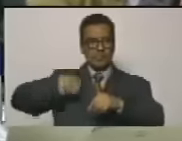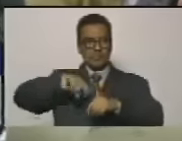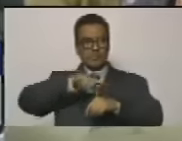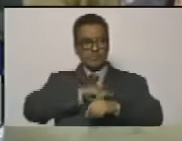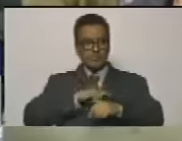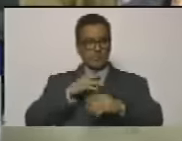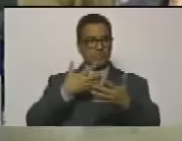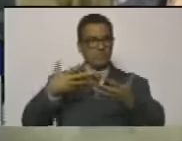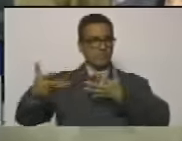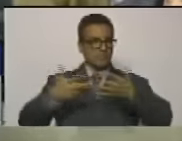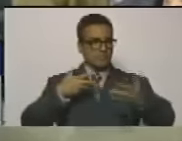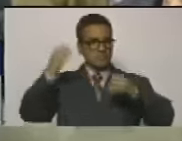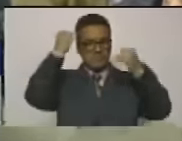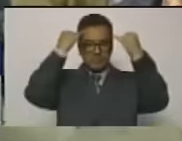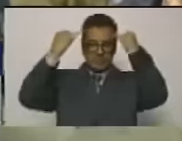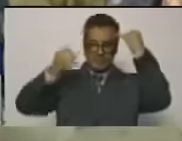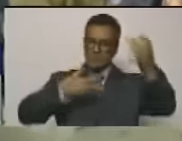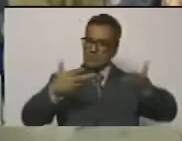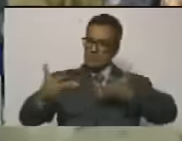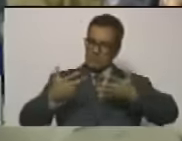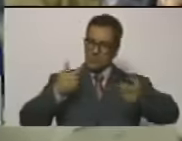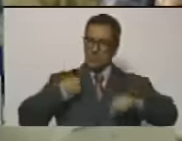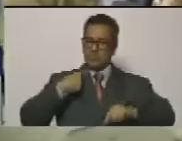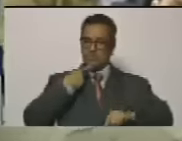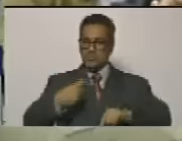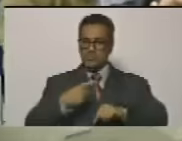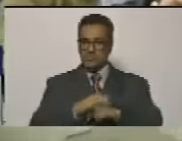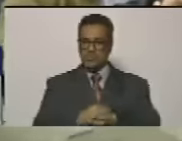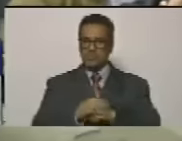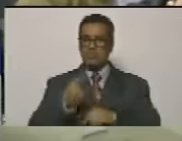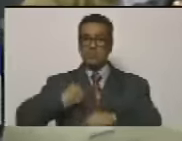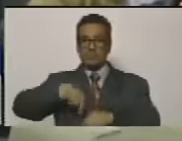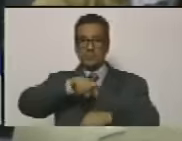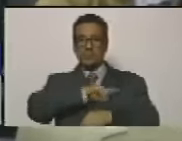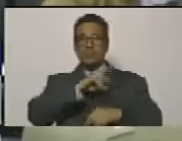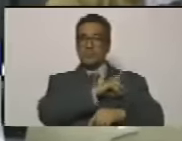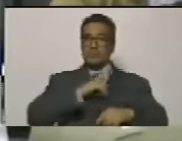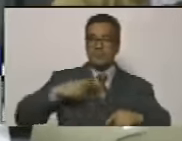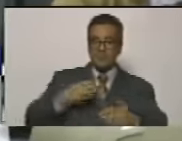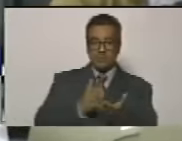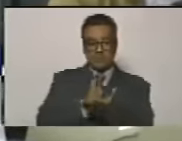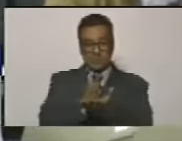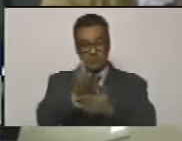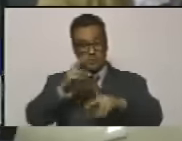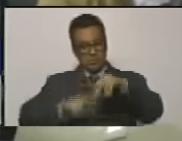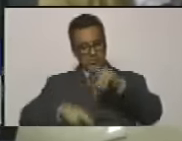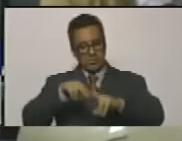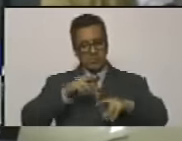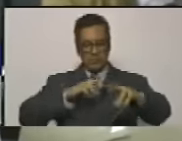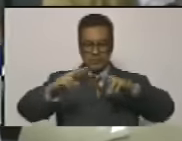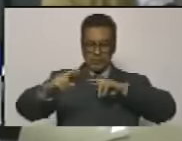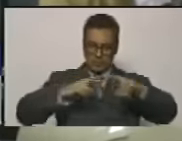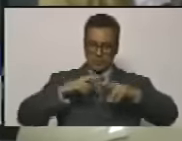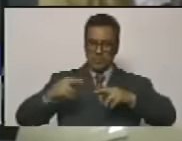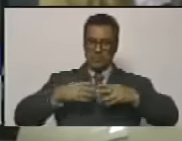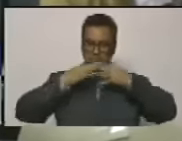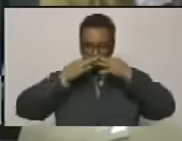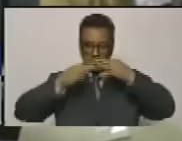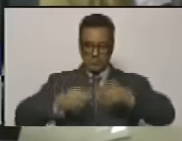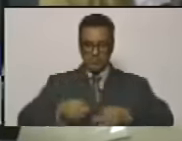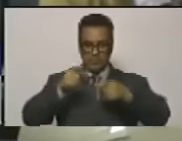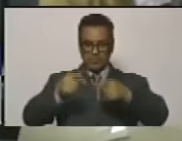intercambió ideas con ellos y además manifestó nuestro deseo de continuar construyendo relaciones más justas.